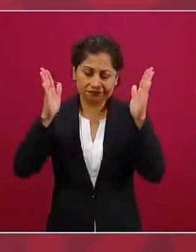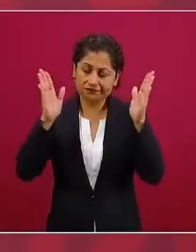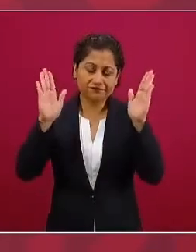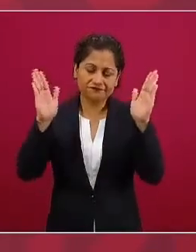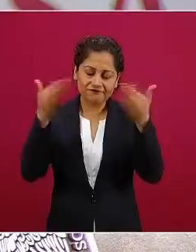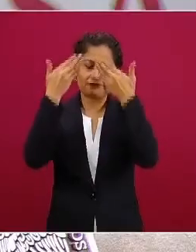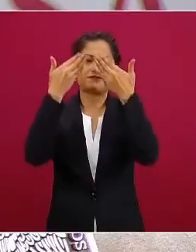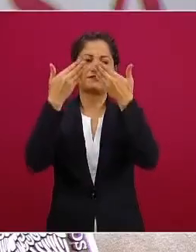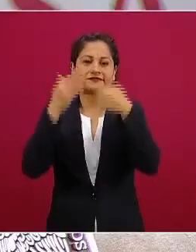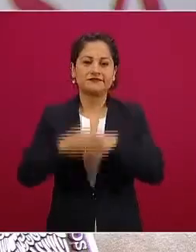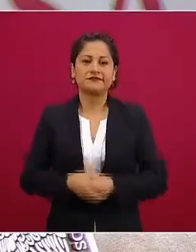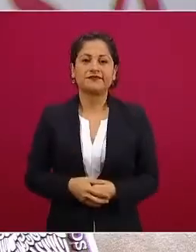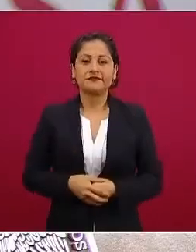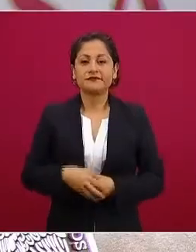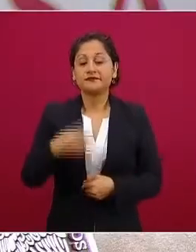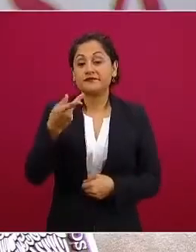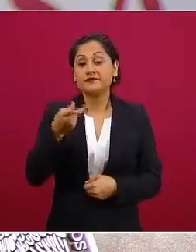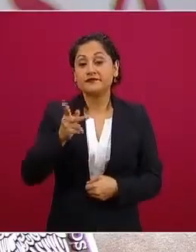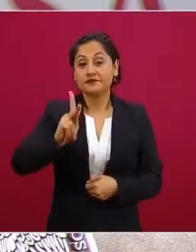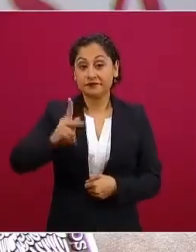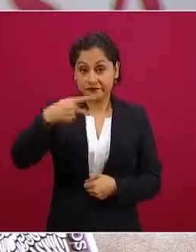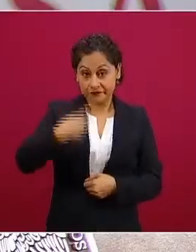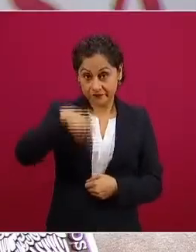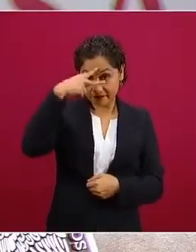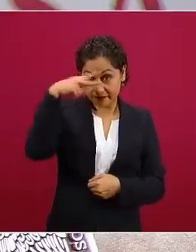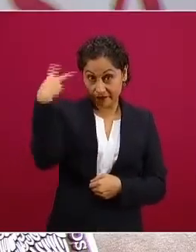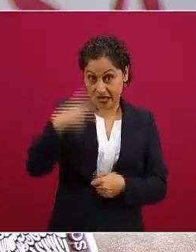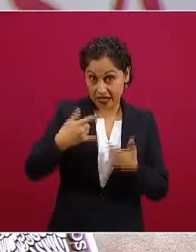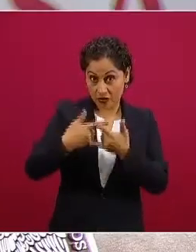que ha sido el periodismo en la historia de México